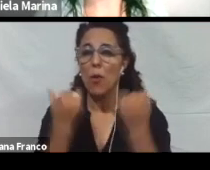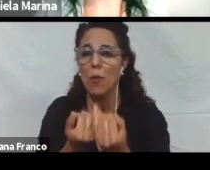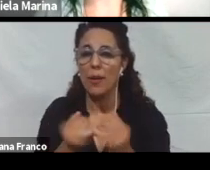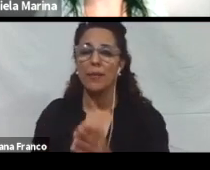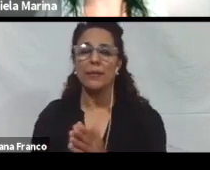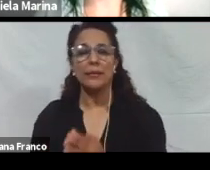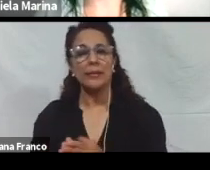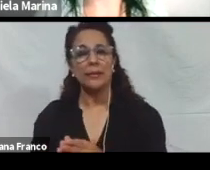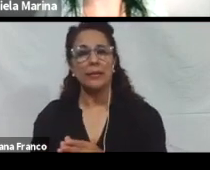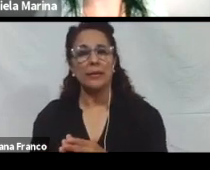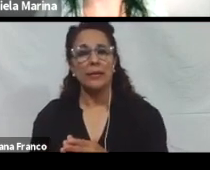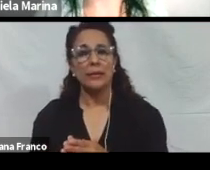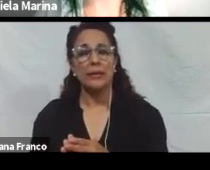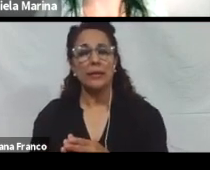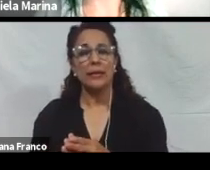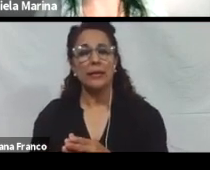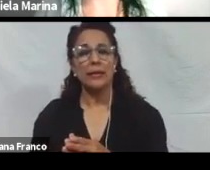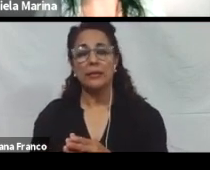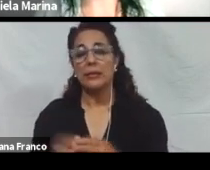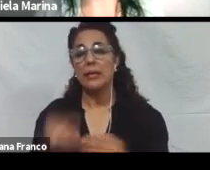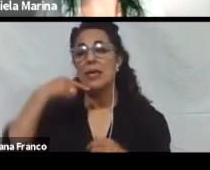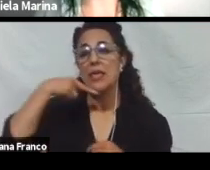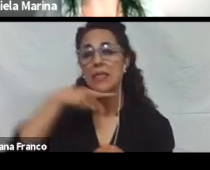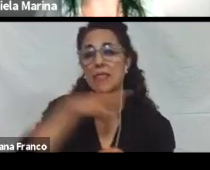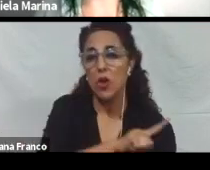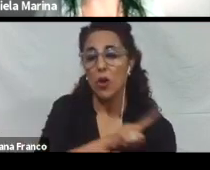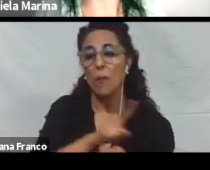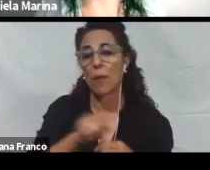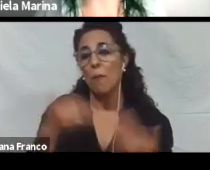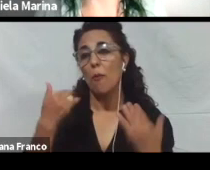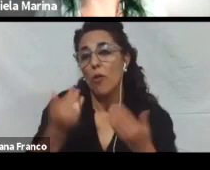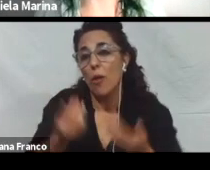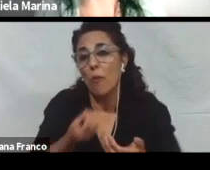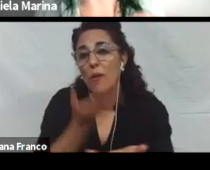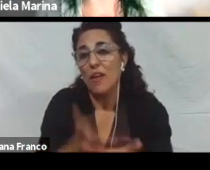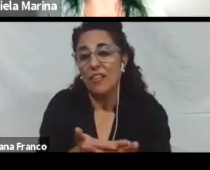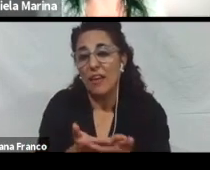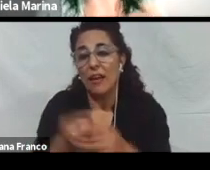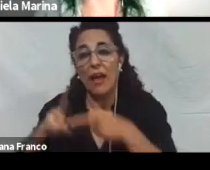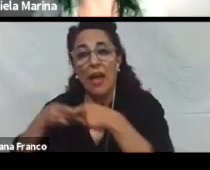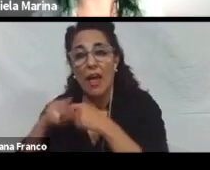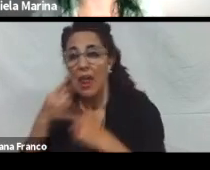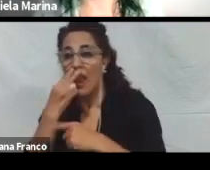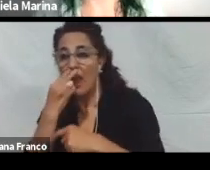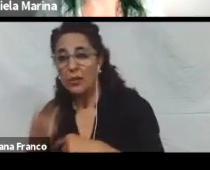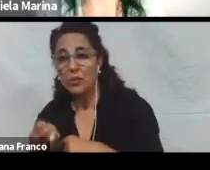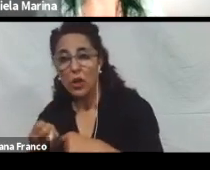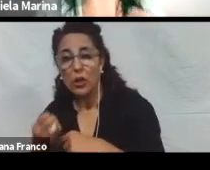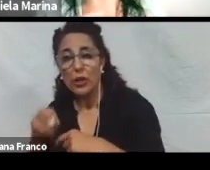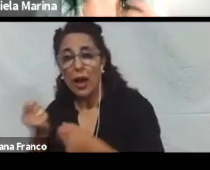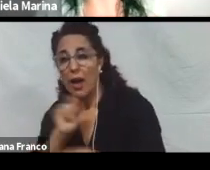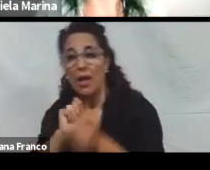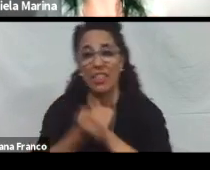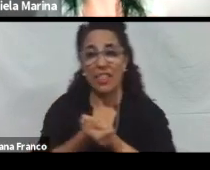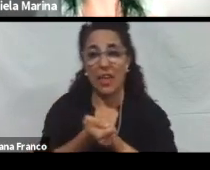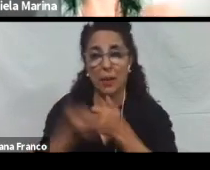Interpretar la información en varios idiomas. Bueno, acá podemos brindar herramientas electrónicas que traduzcan esa información y